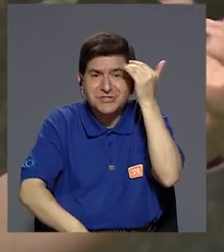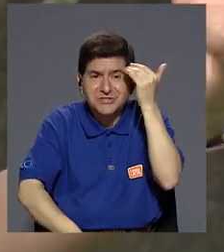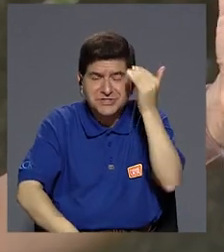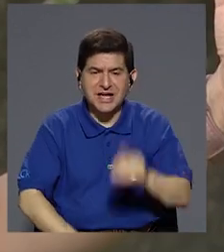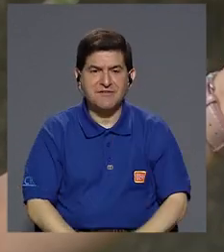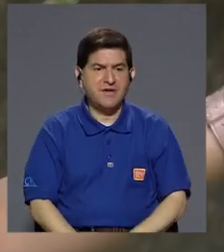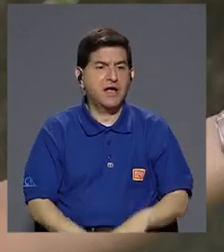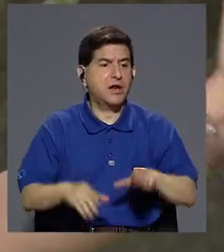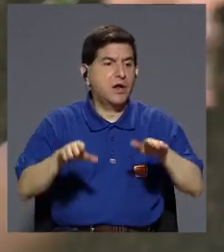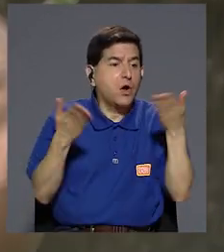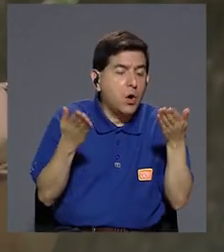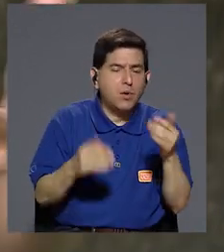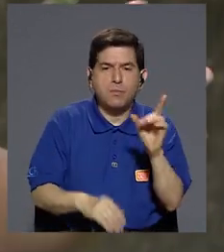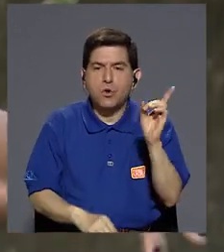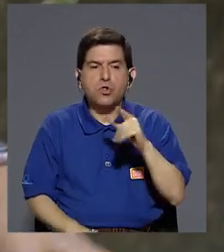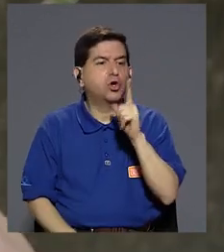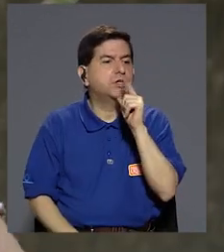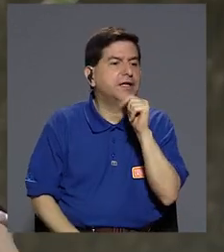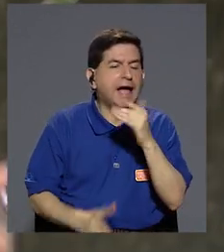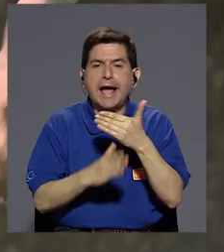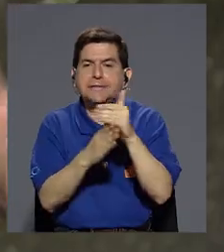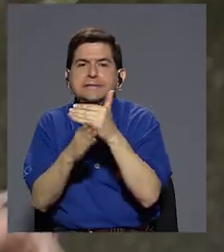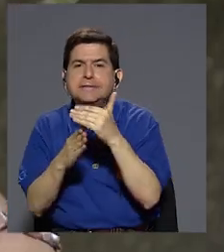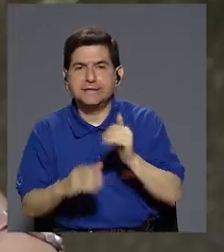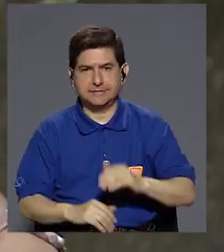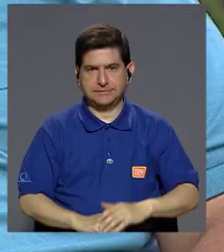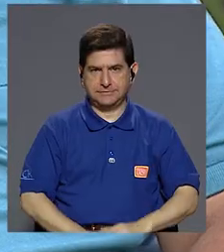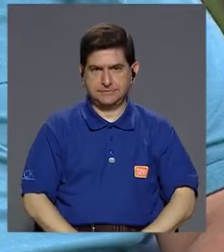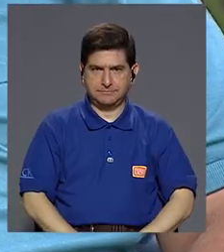cómo, dónde, a quiénes, ¿verdad?